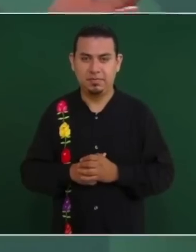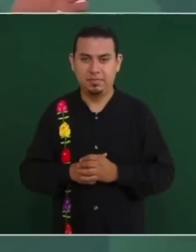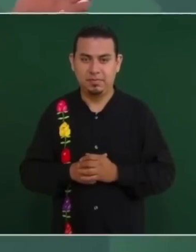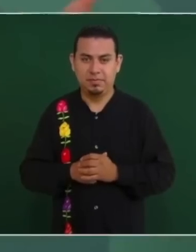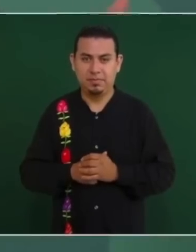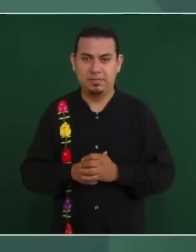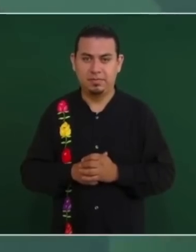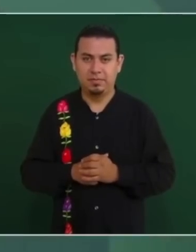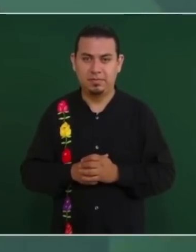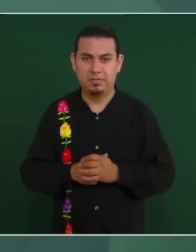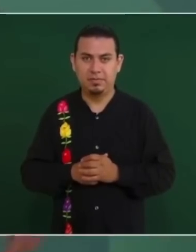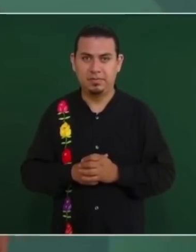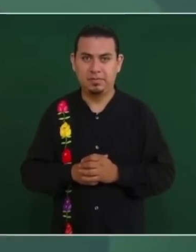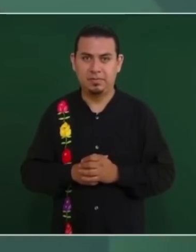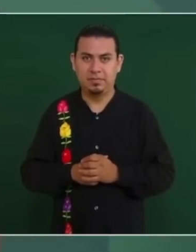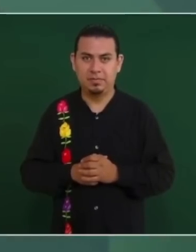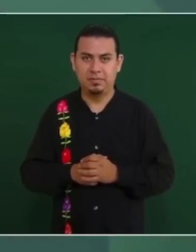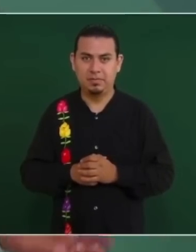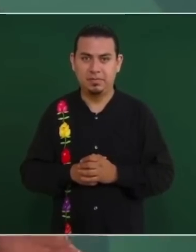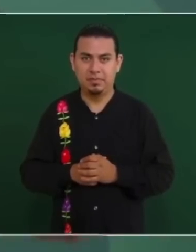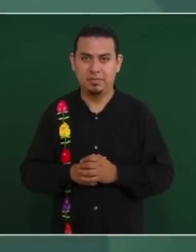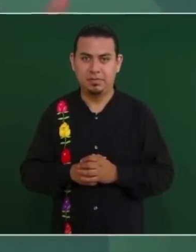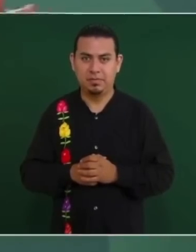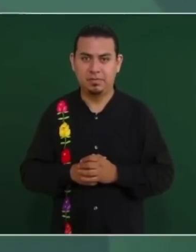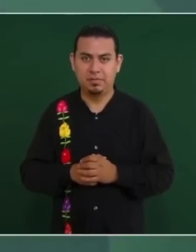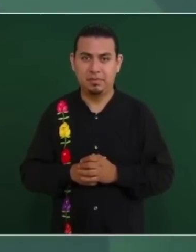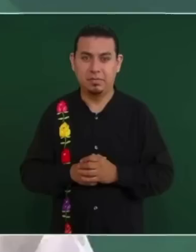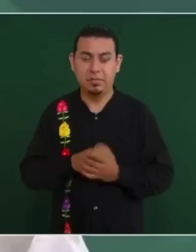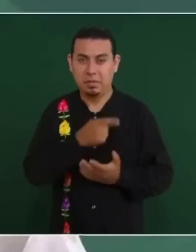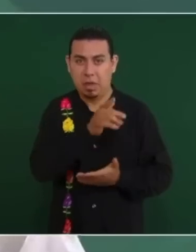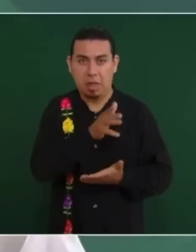¿qué provecho tienes?